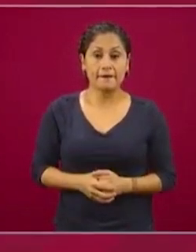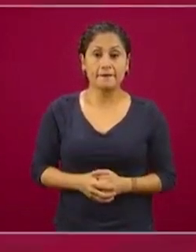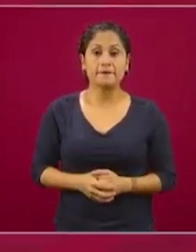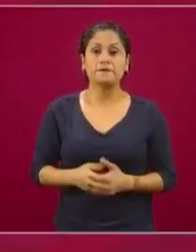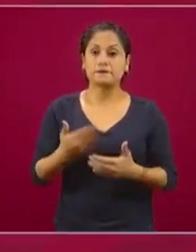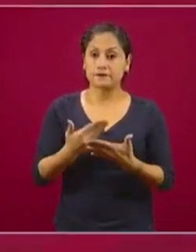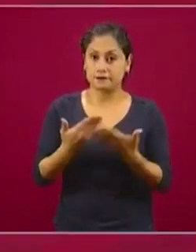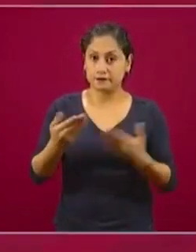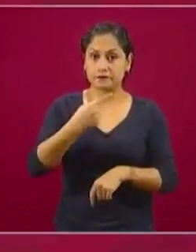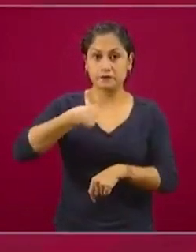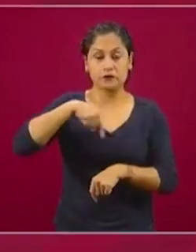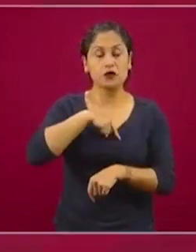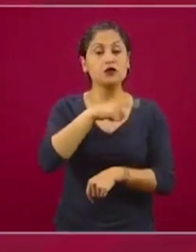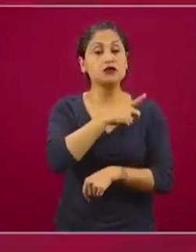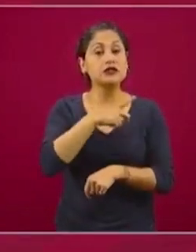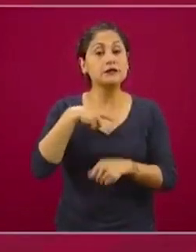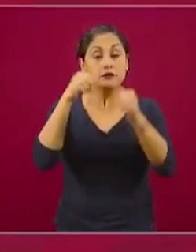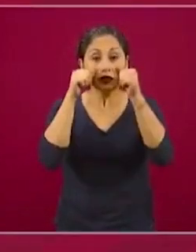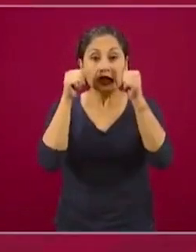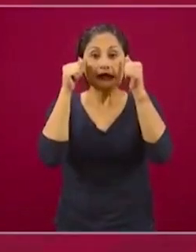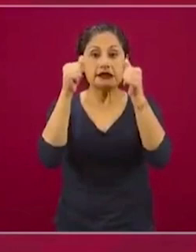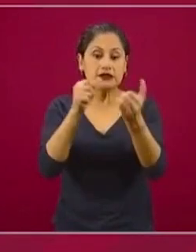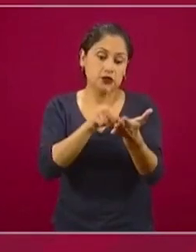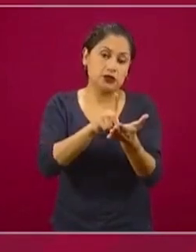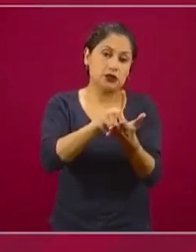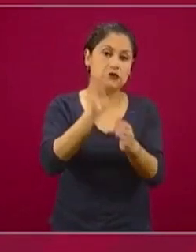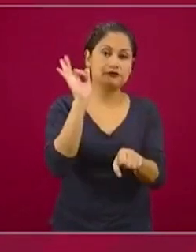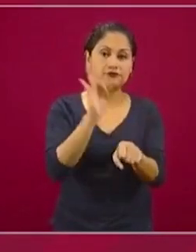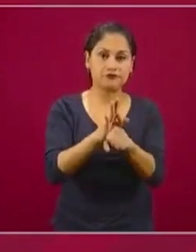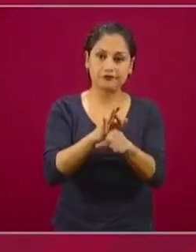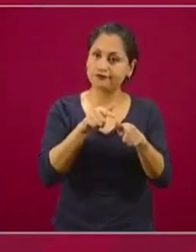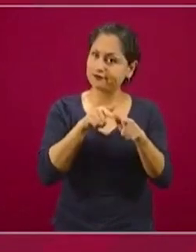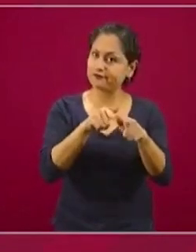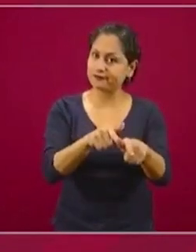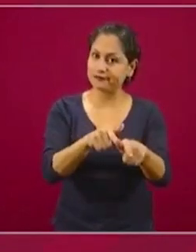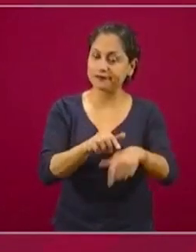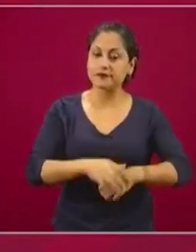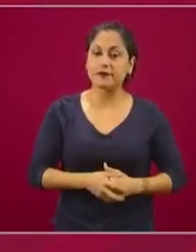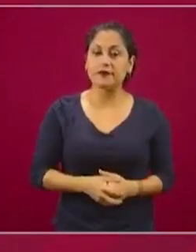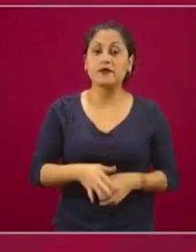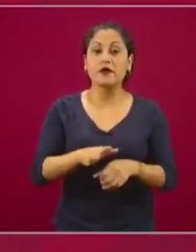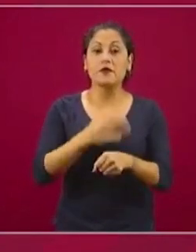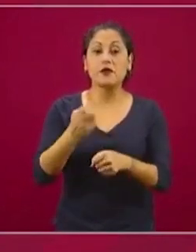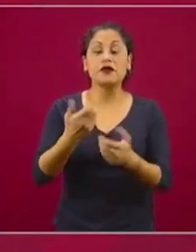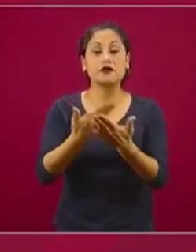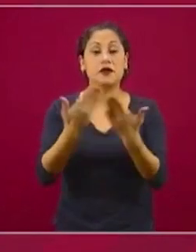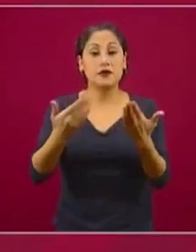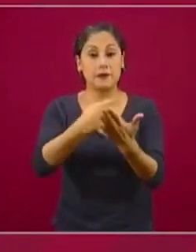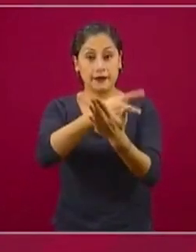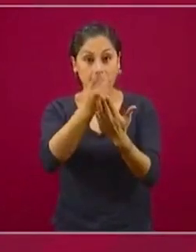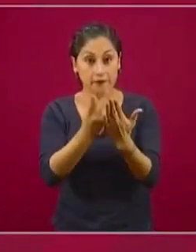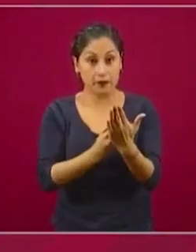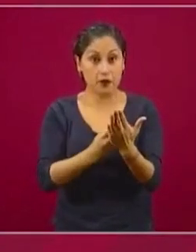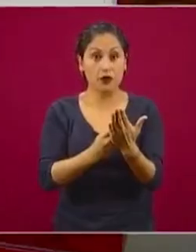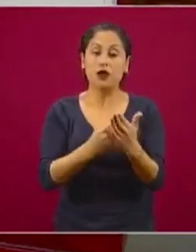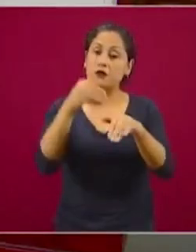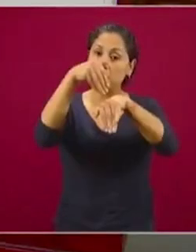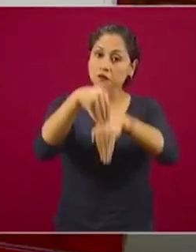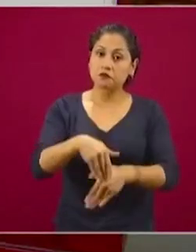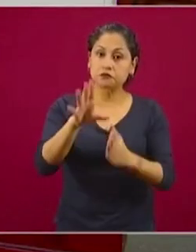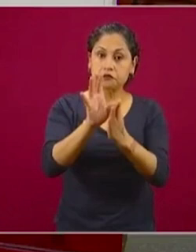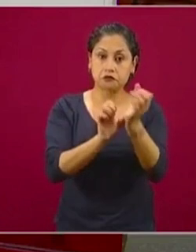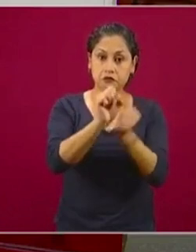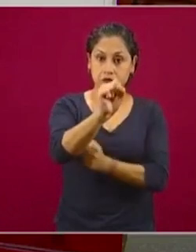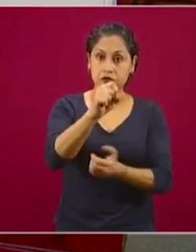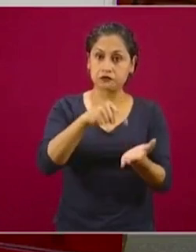derecho se haga realidad. Por ello, estos programas cumplen con un nuevo principio constitucional y es